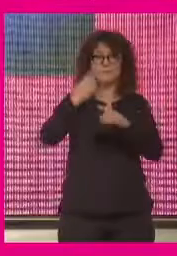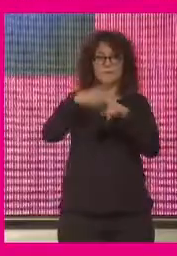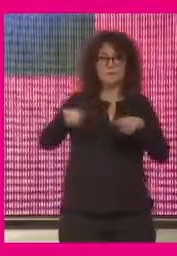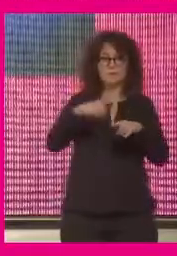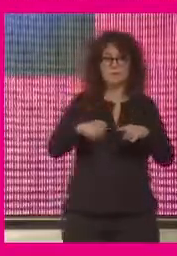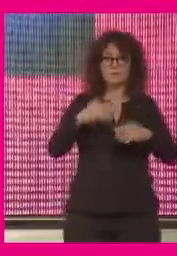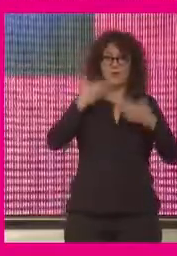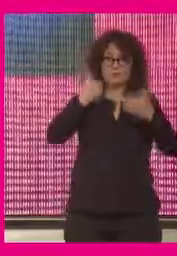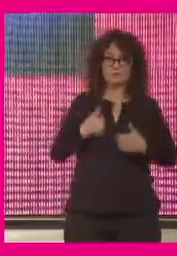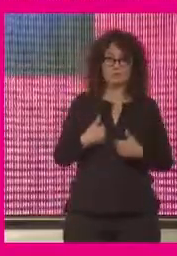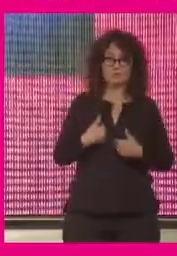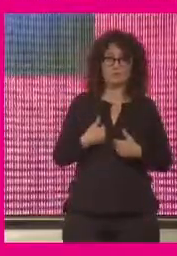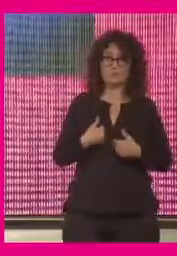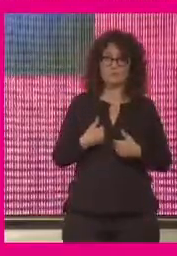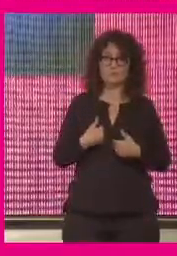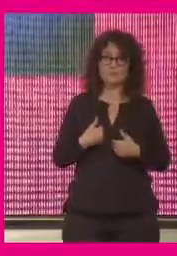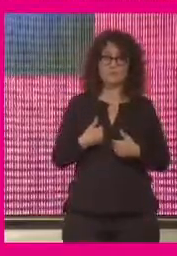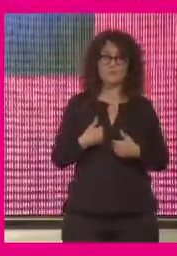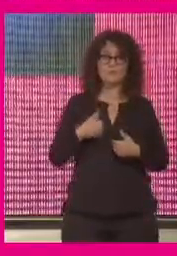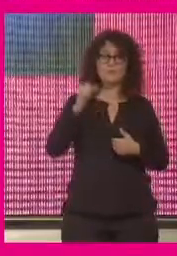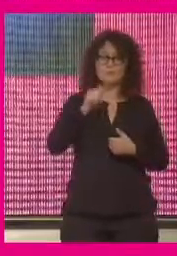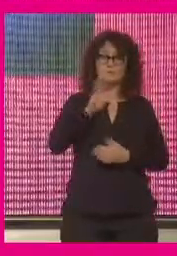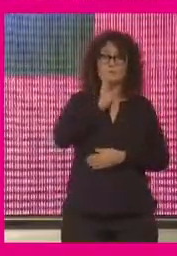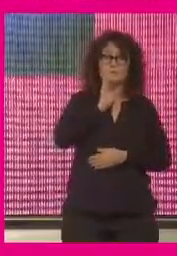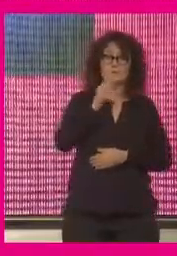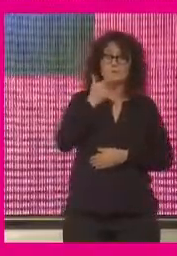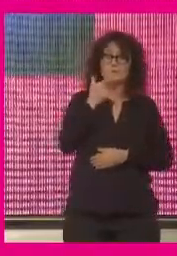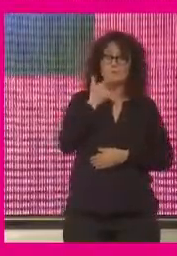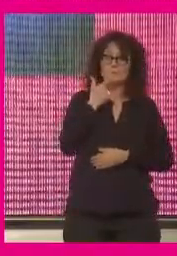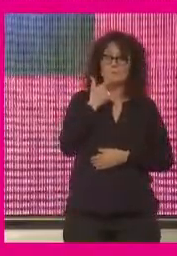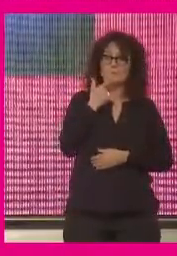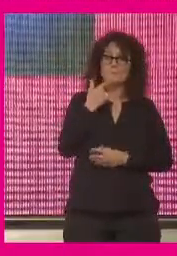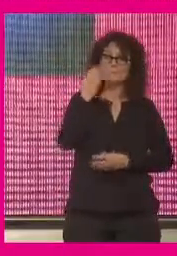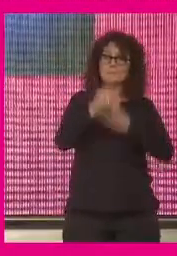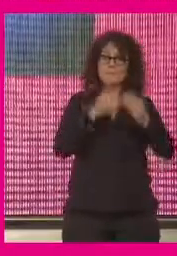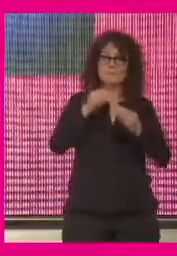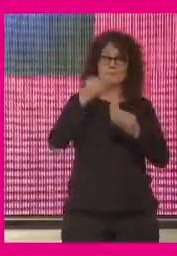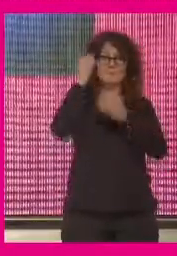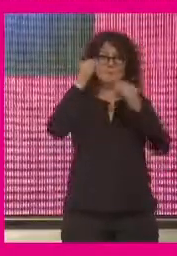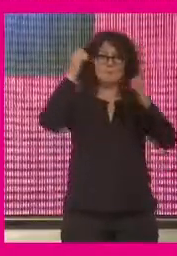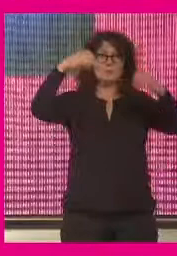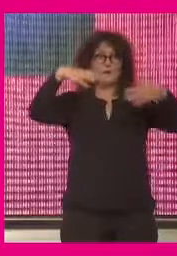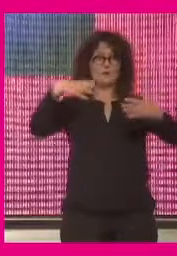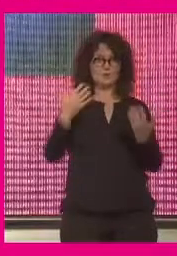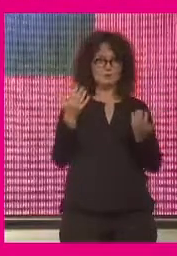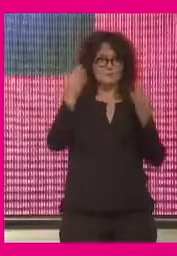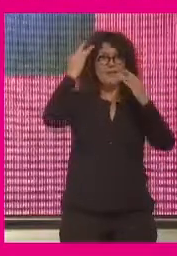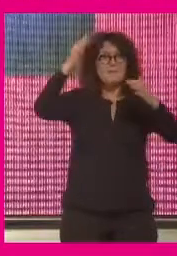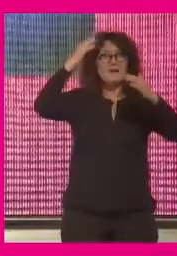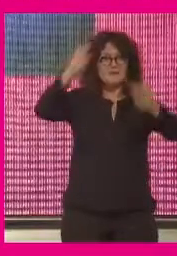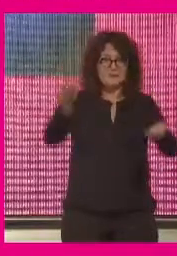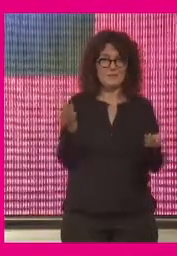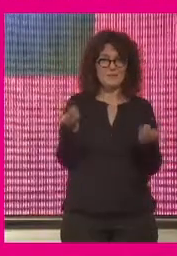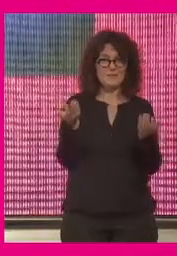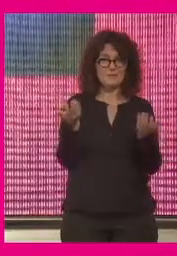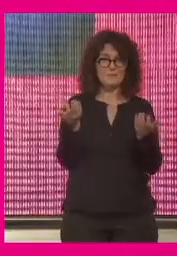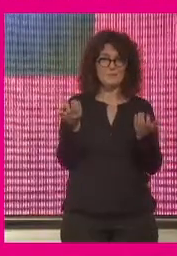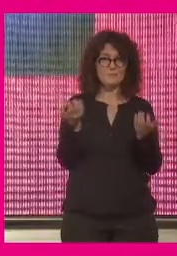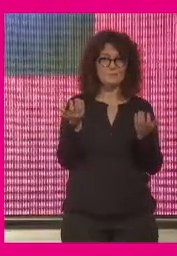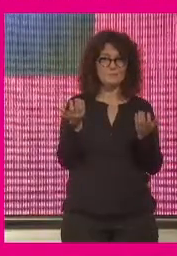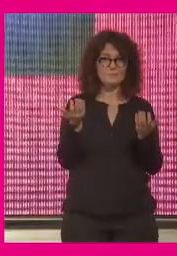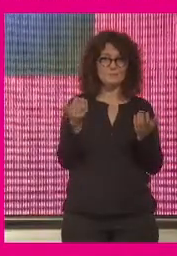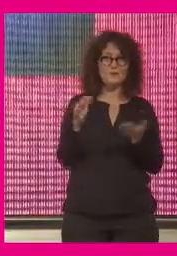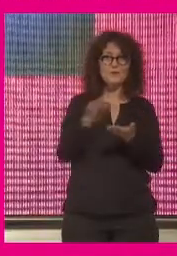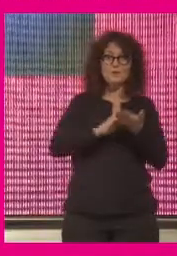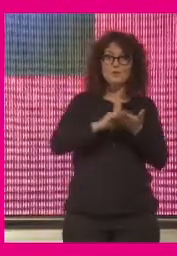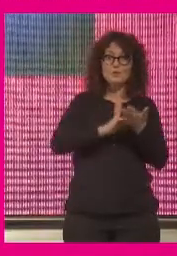cosas a nosotros igual son el resto de las cosas las que decía que se tiene que desarrollar pensamiento mágico imaginación creatividad la